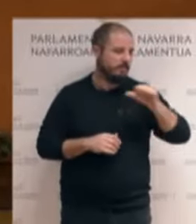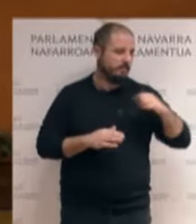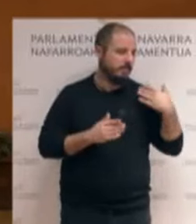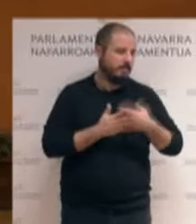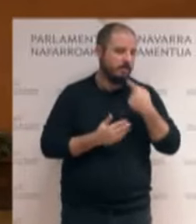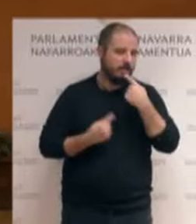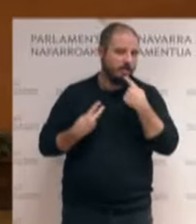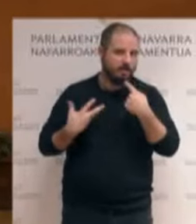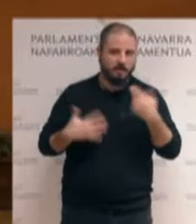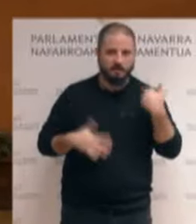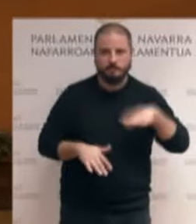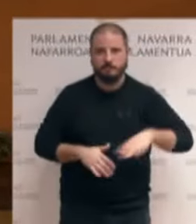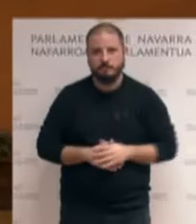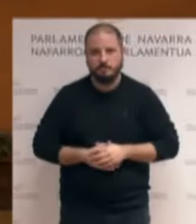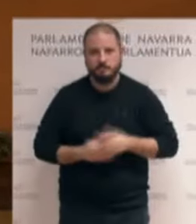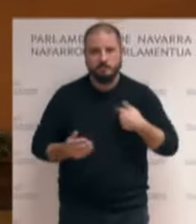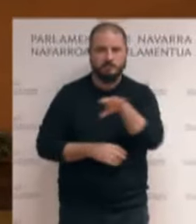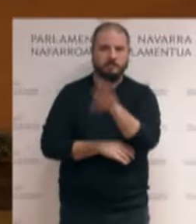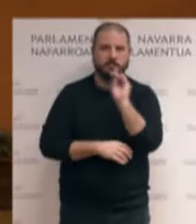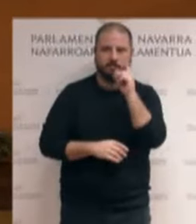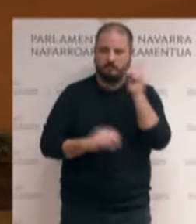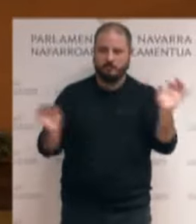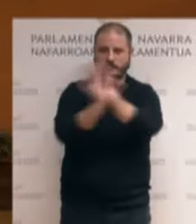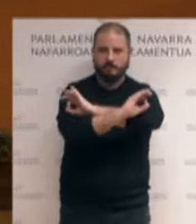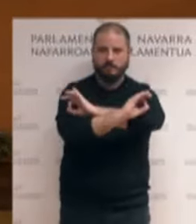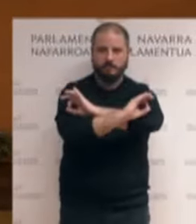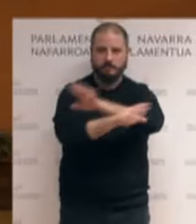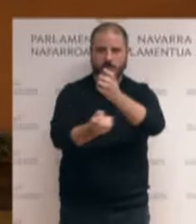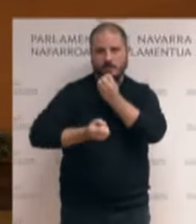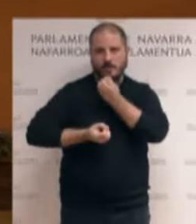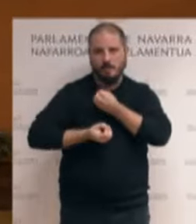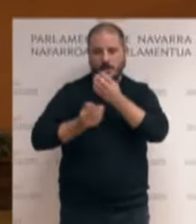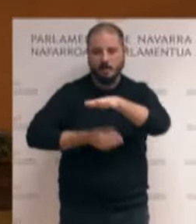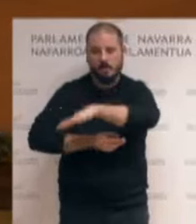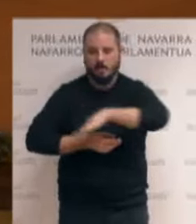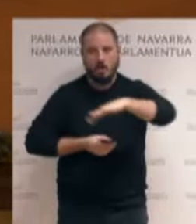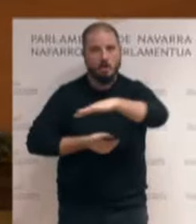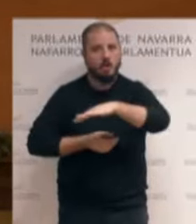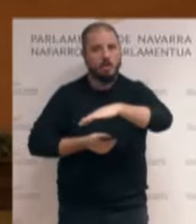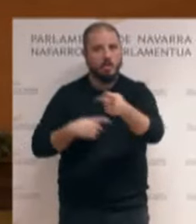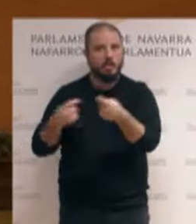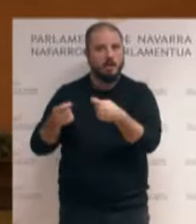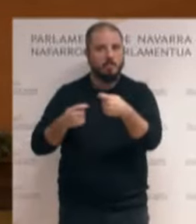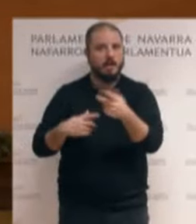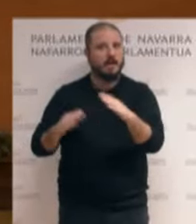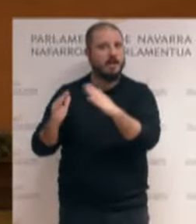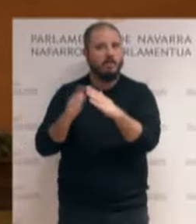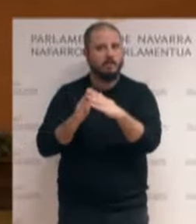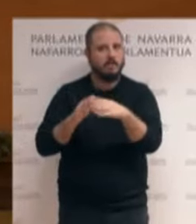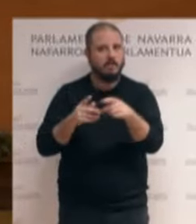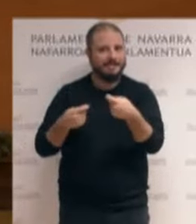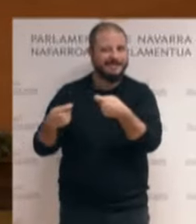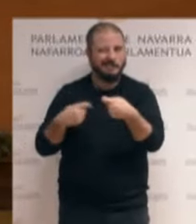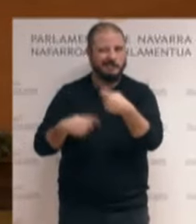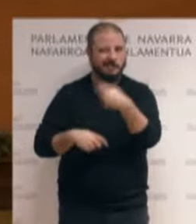Entendemos, o entiendo al menos yo, que confunden intencionadamente la declaración de zonas de mercado residencial tensionado reduciéndolo,